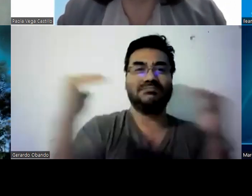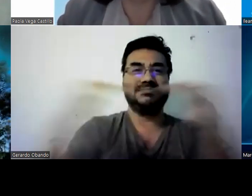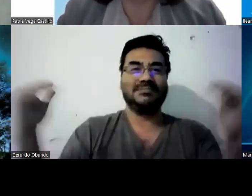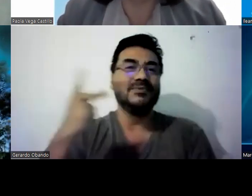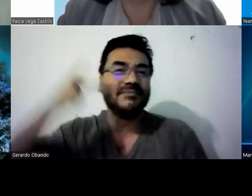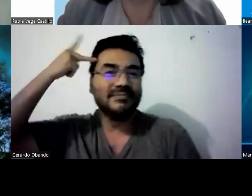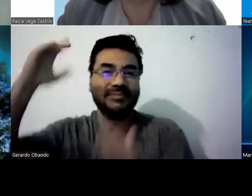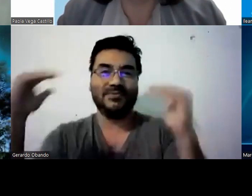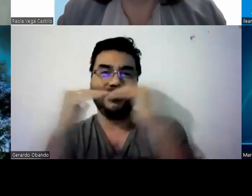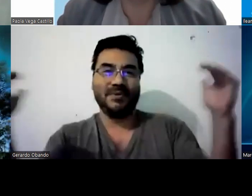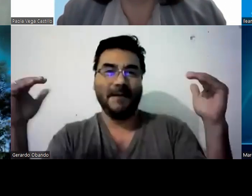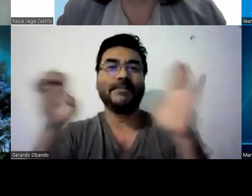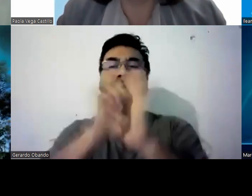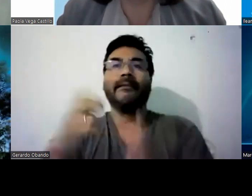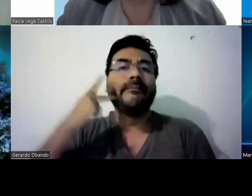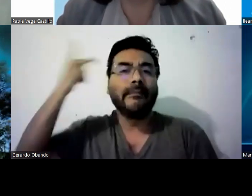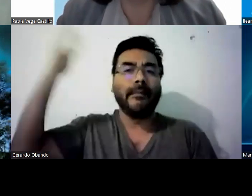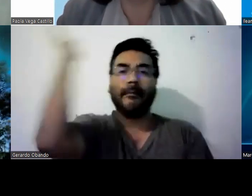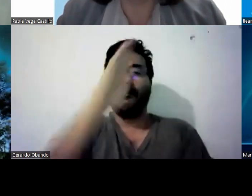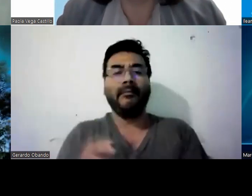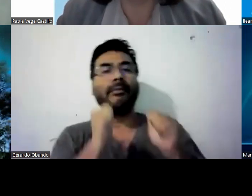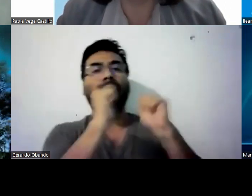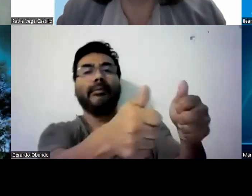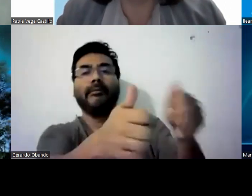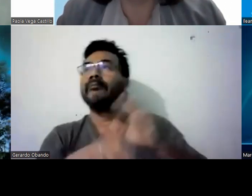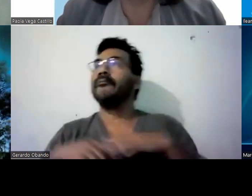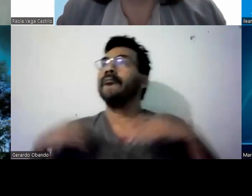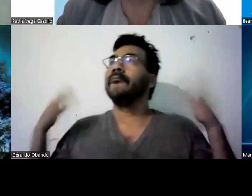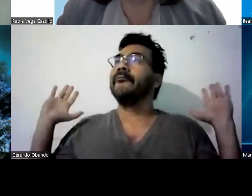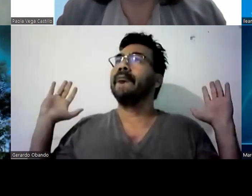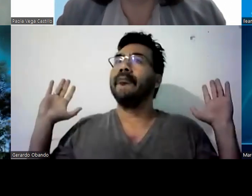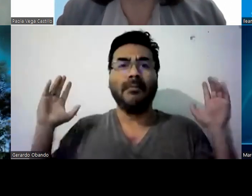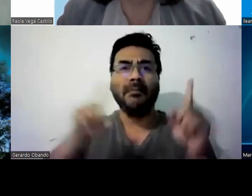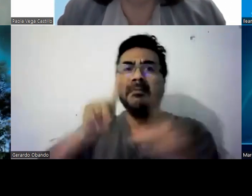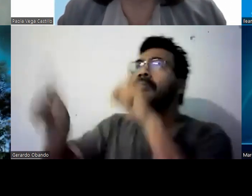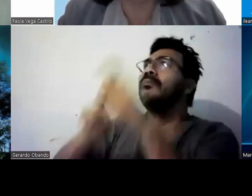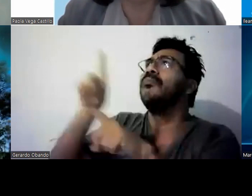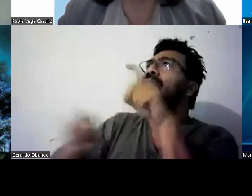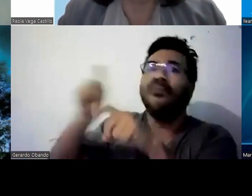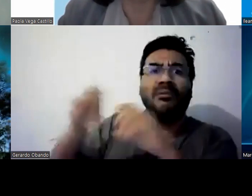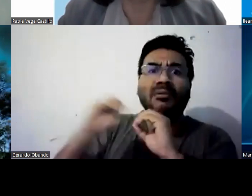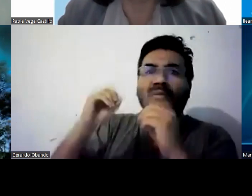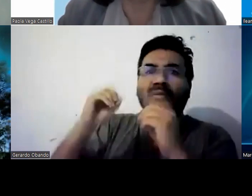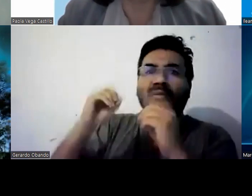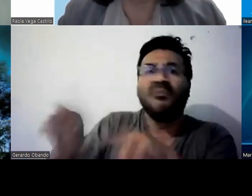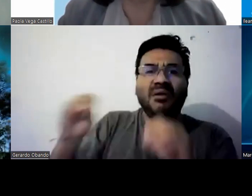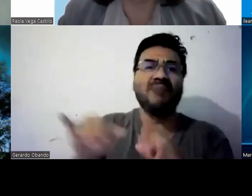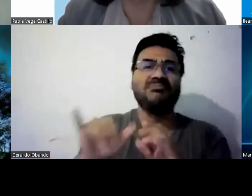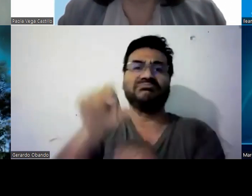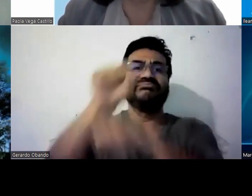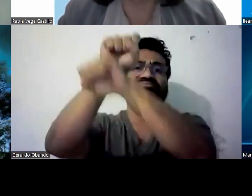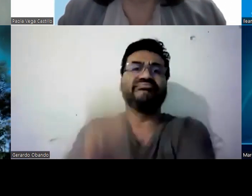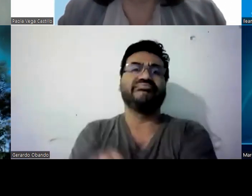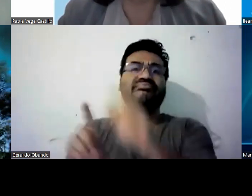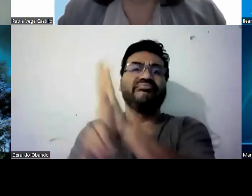entiendan que la igualdad ya bien sea en colegio o en la escuela debe salir también de los padres porque muchas veces son los padres las que les implantan y esas